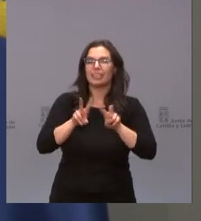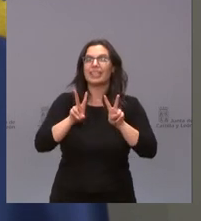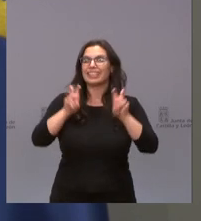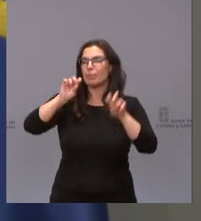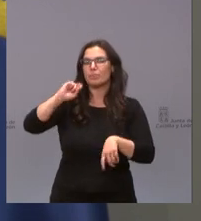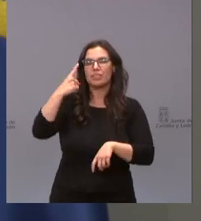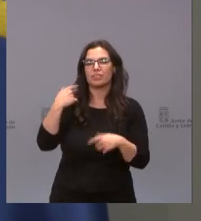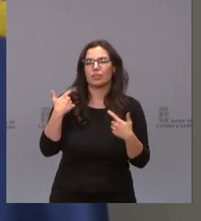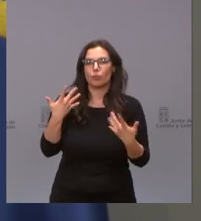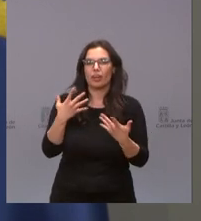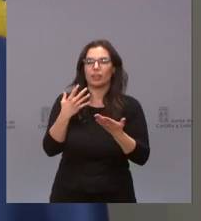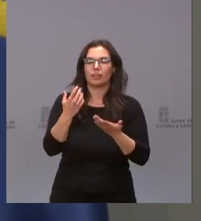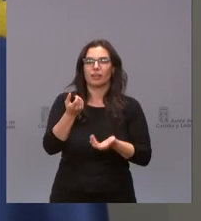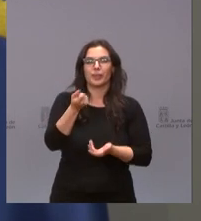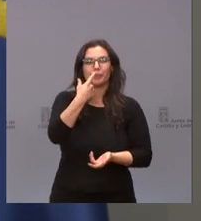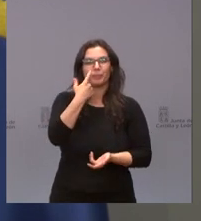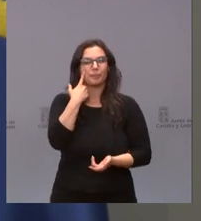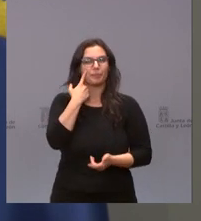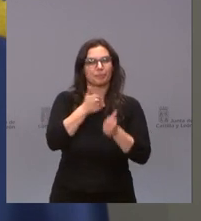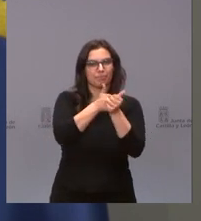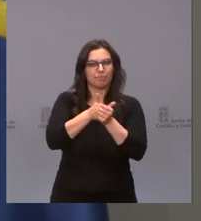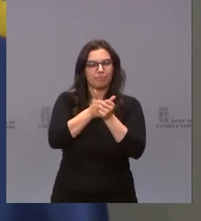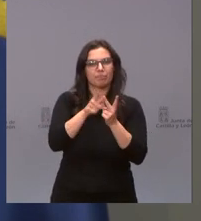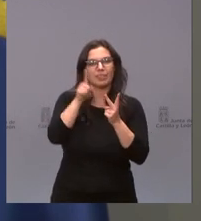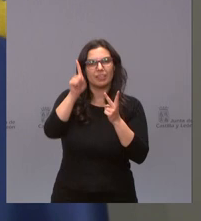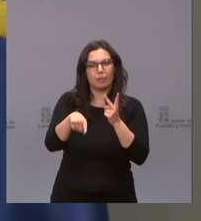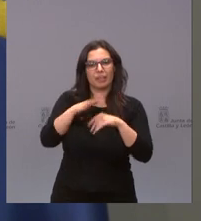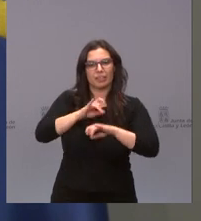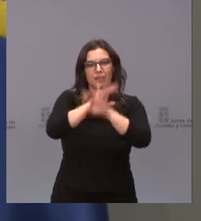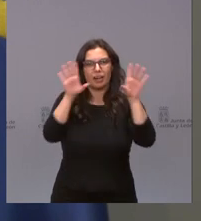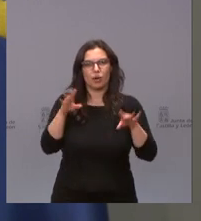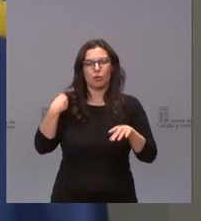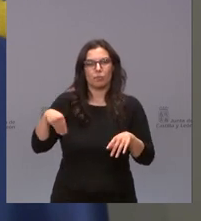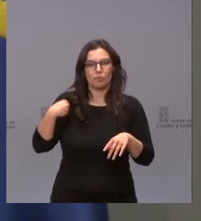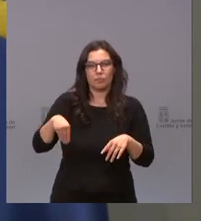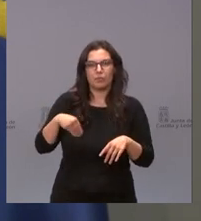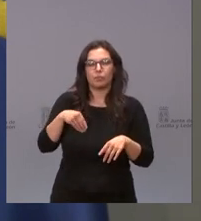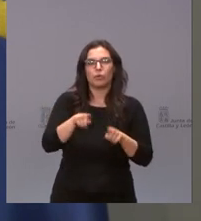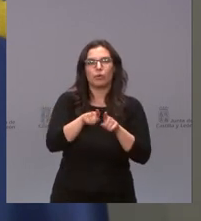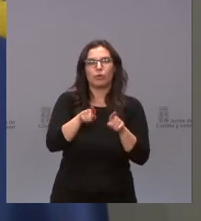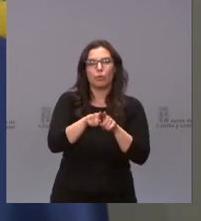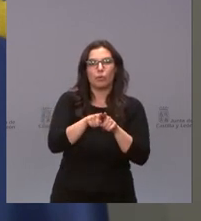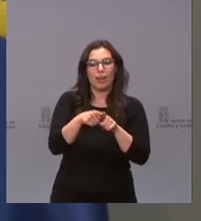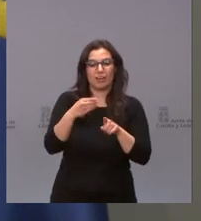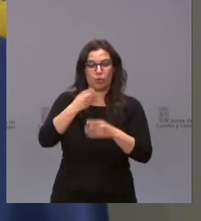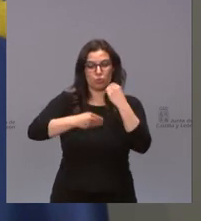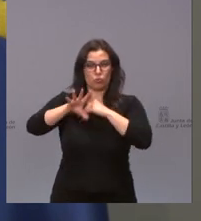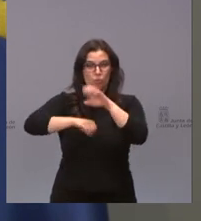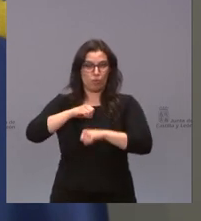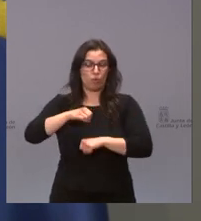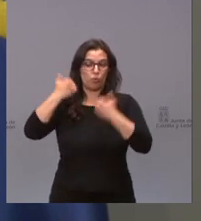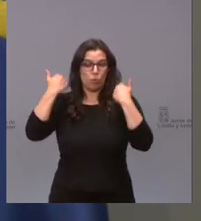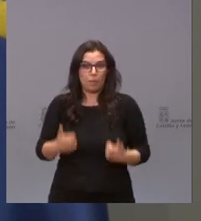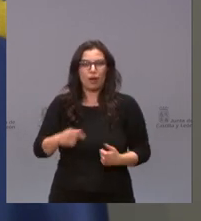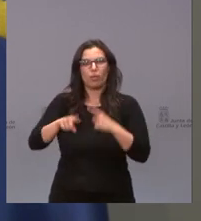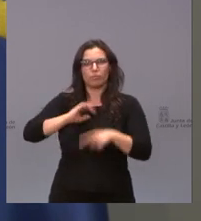sobre todo de fármaco, vigilancia y de determinación de la radioactividad del agua del consumo humano. La